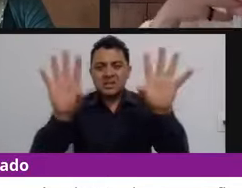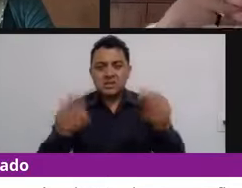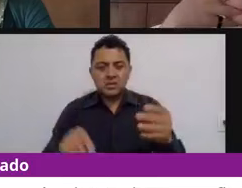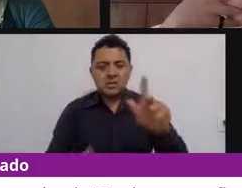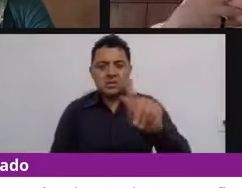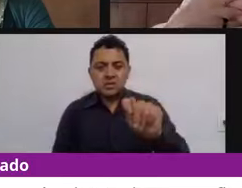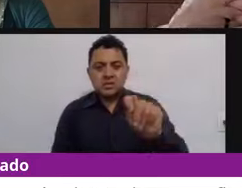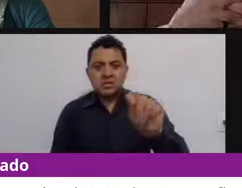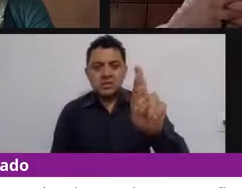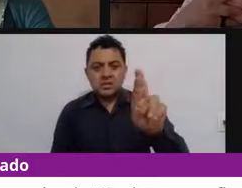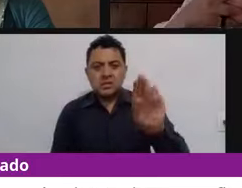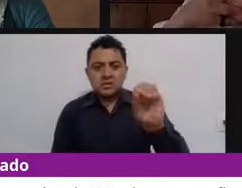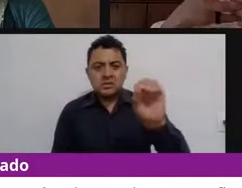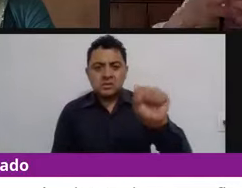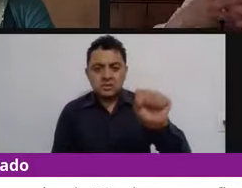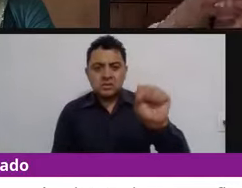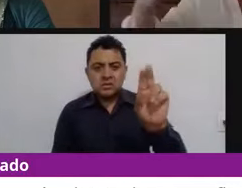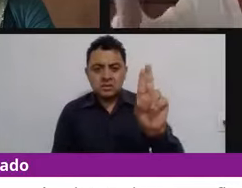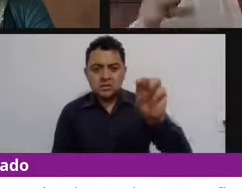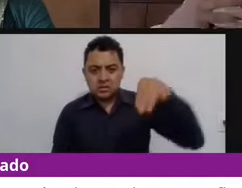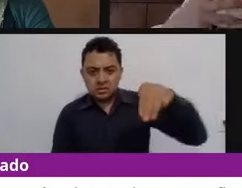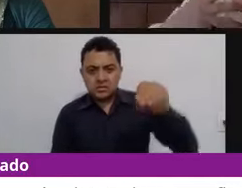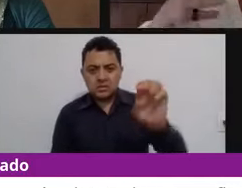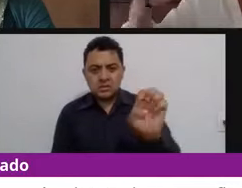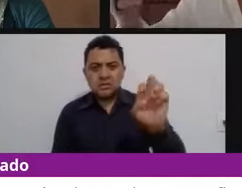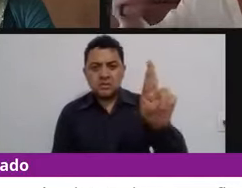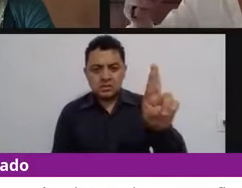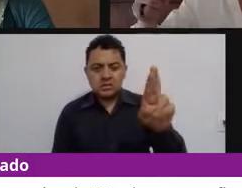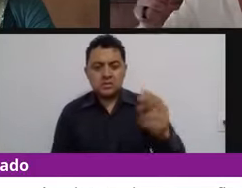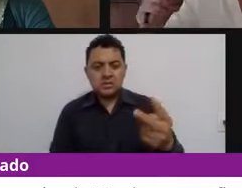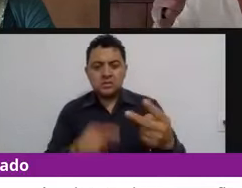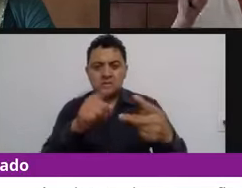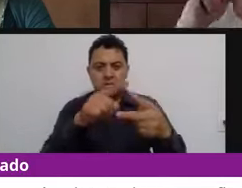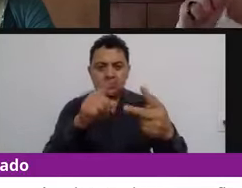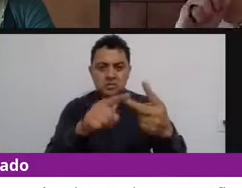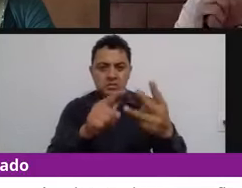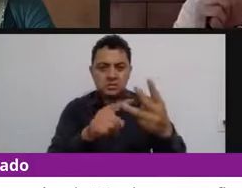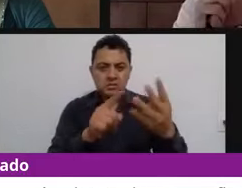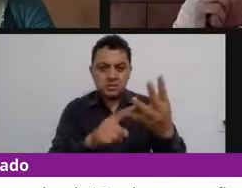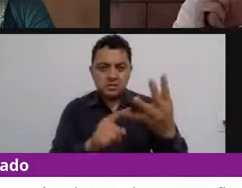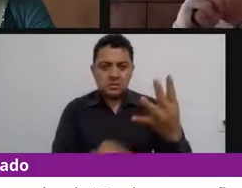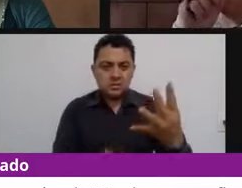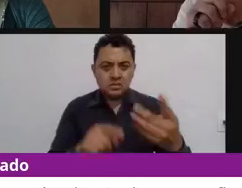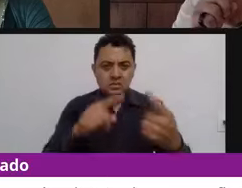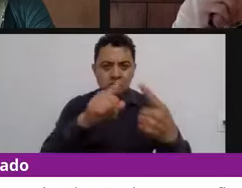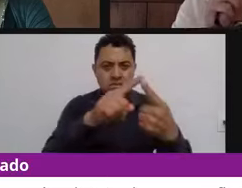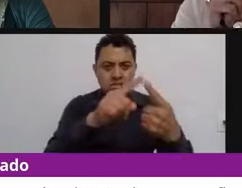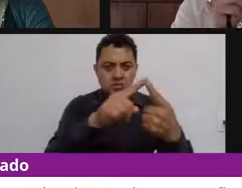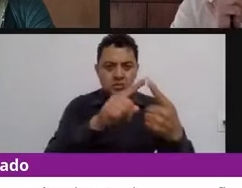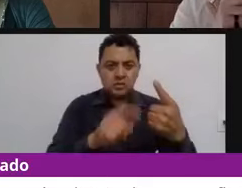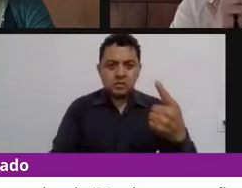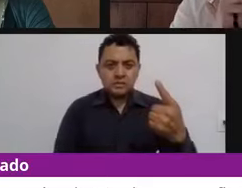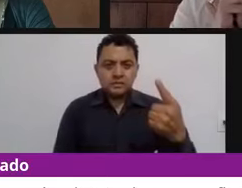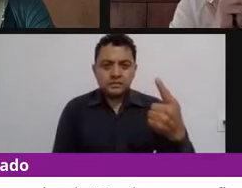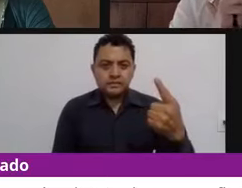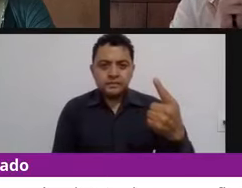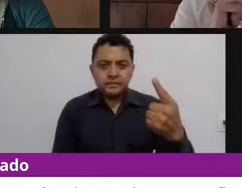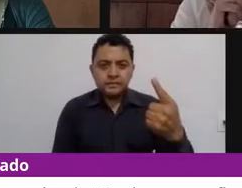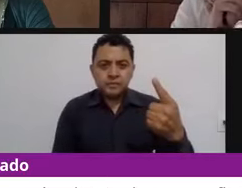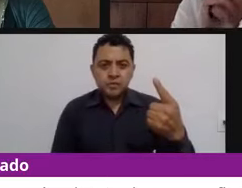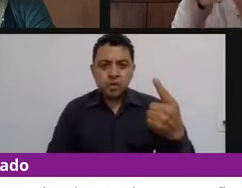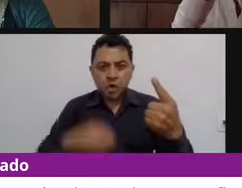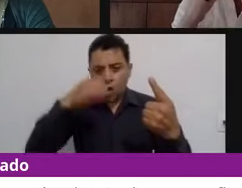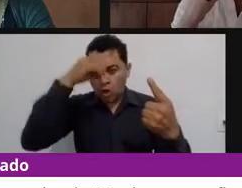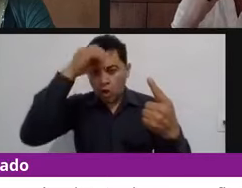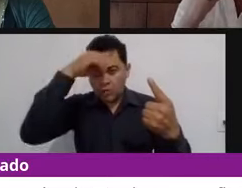dejarlo y que no se vaya a confundir con el internauta tradicional entonces pues uno te diría que la opinión de ellos